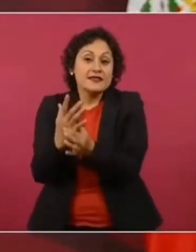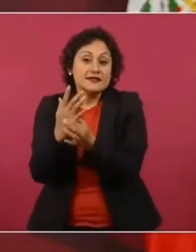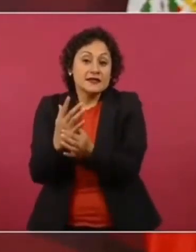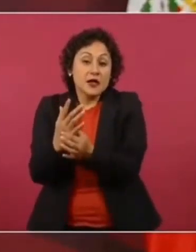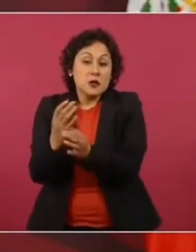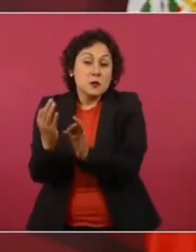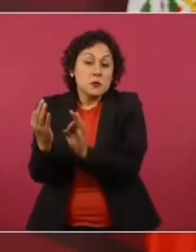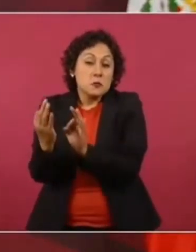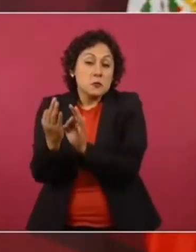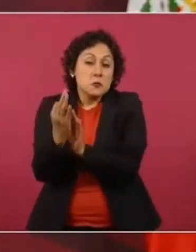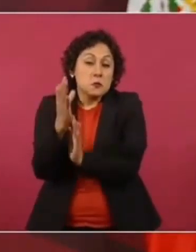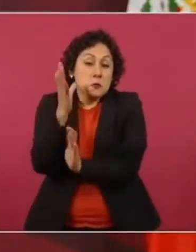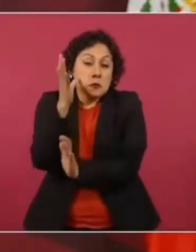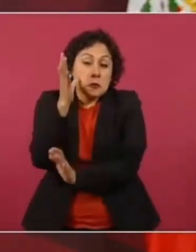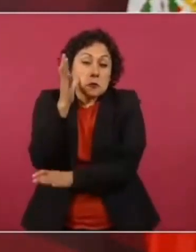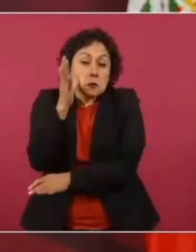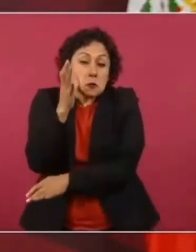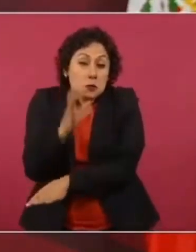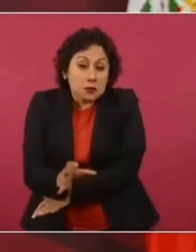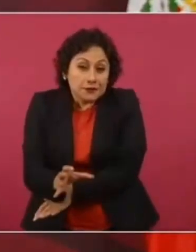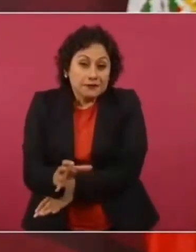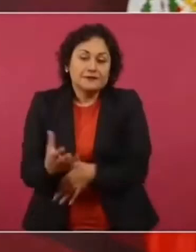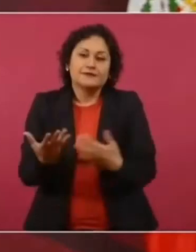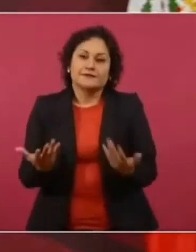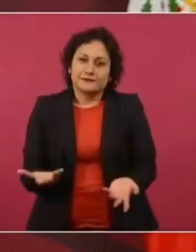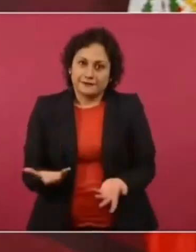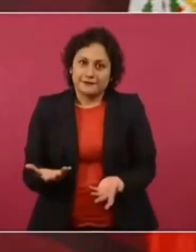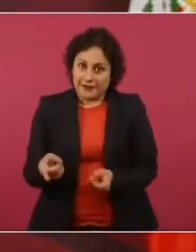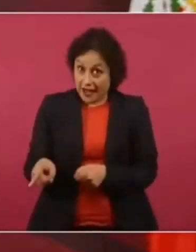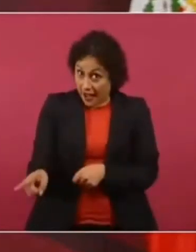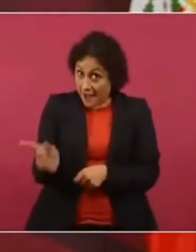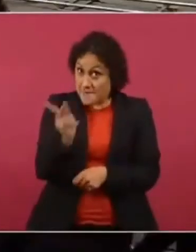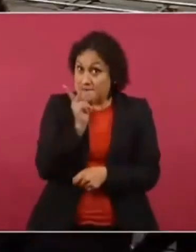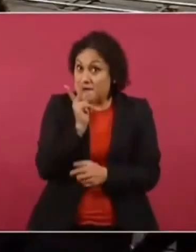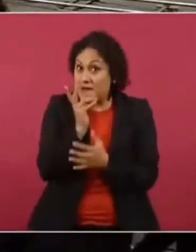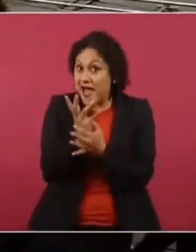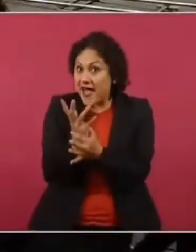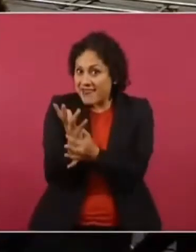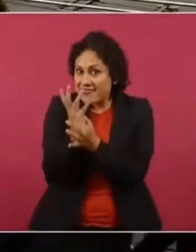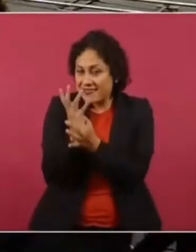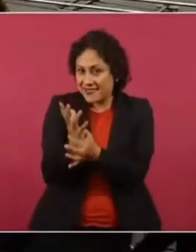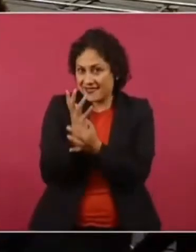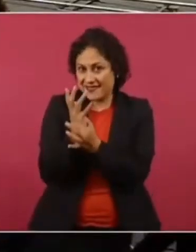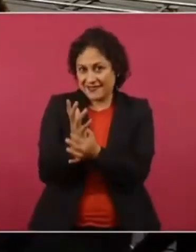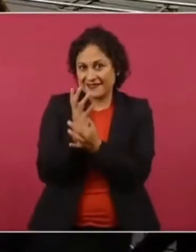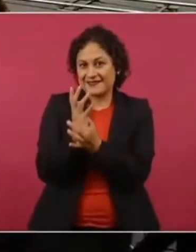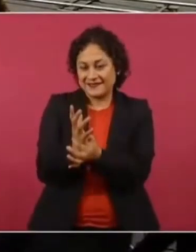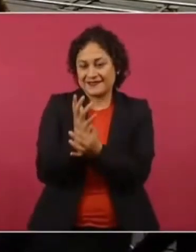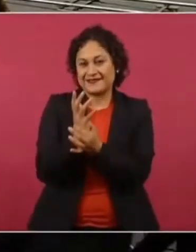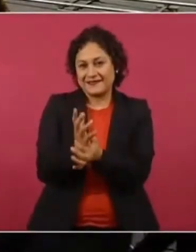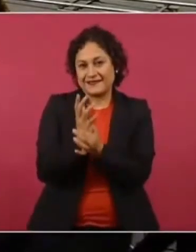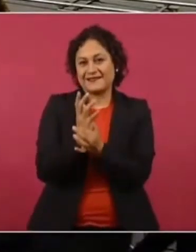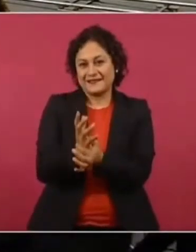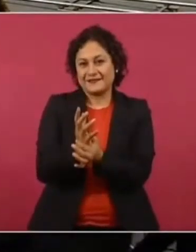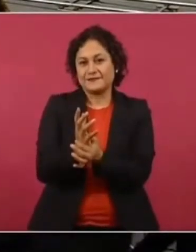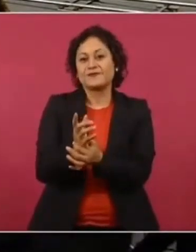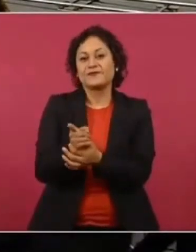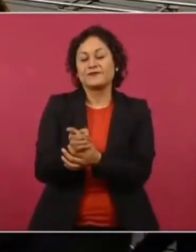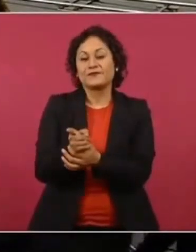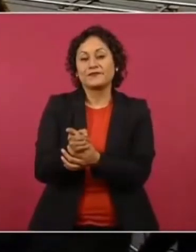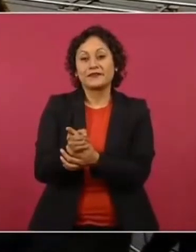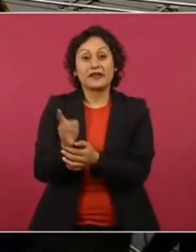que llegó a decir el papá que si no se imponían con el fraude